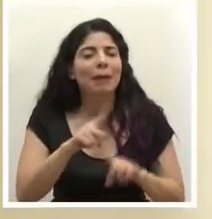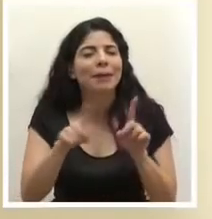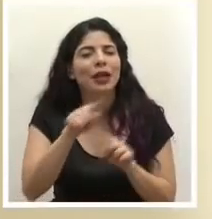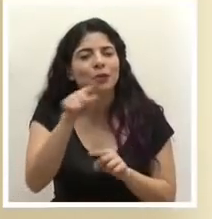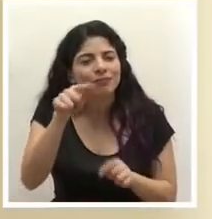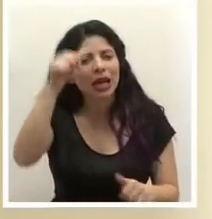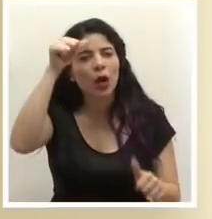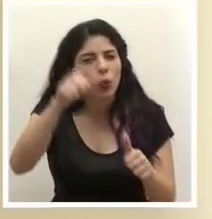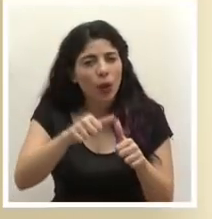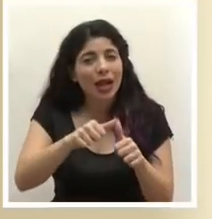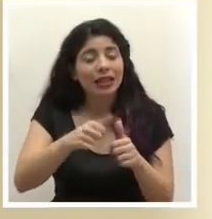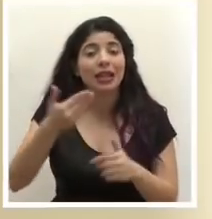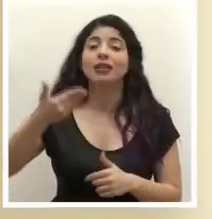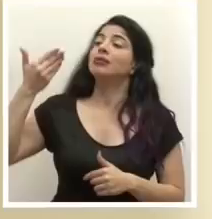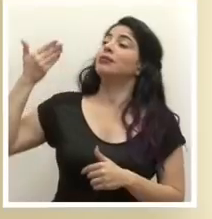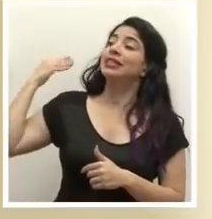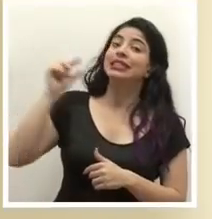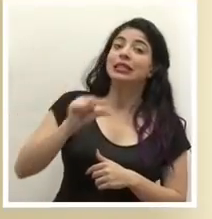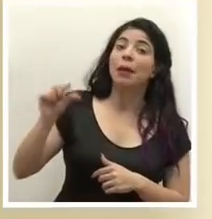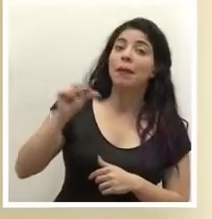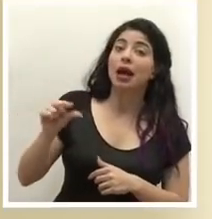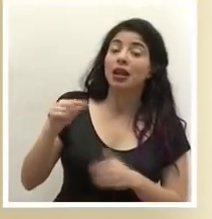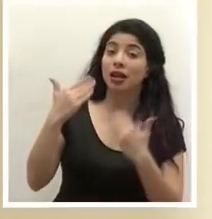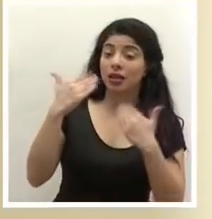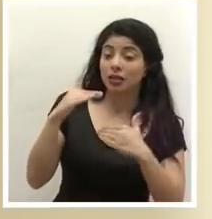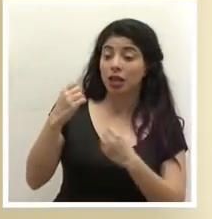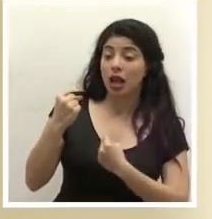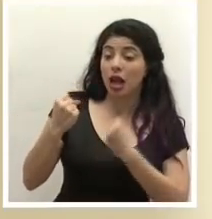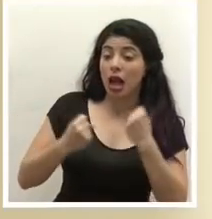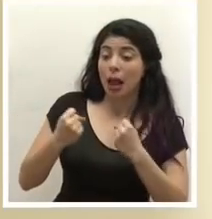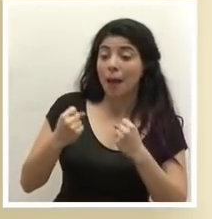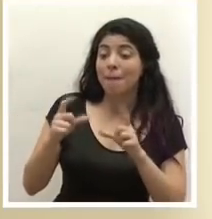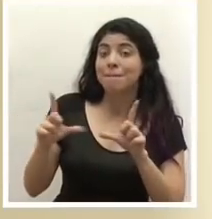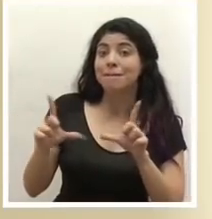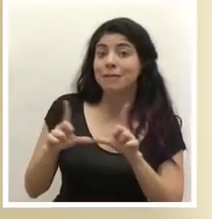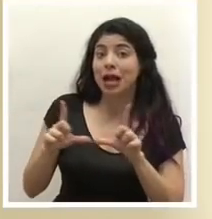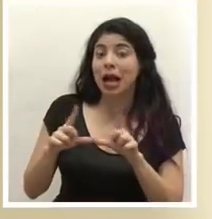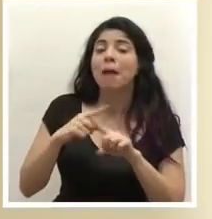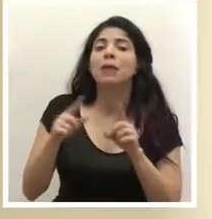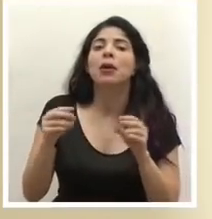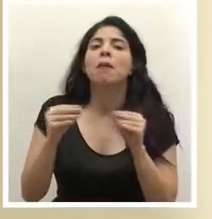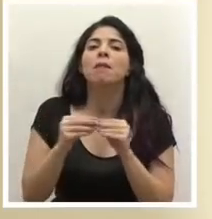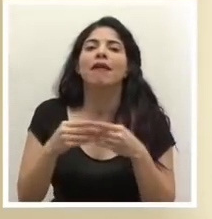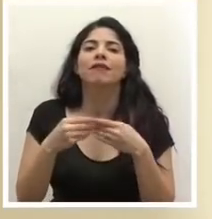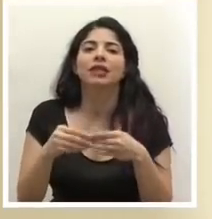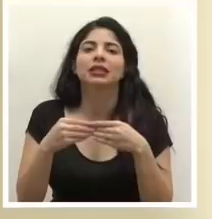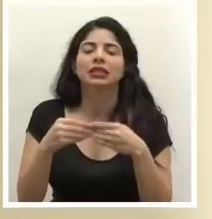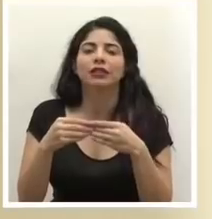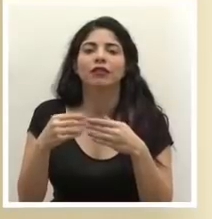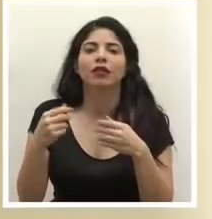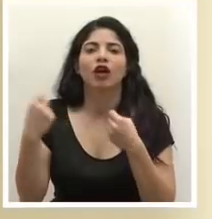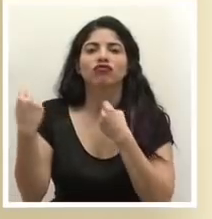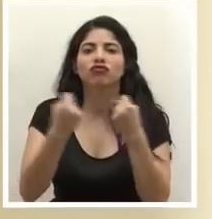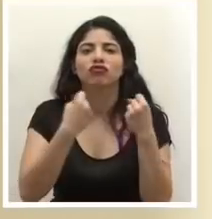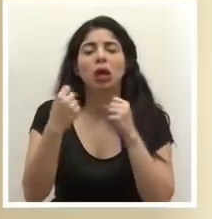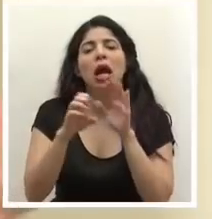recordemos que en las últimas semanas hemos tenido la restricción vehicular por placa con una mayor libertad de movilización es decir